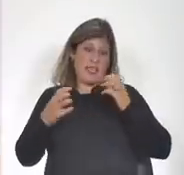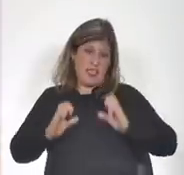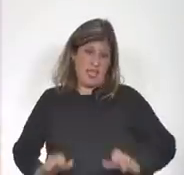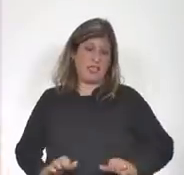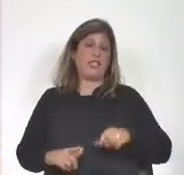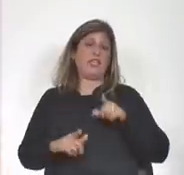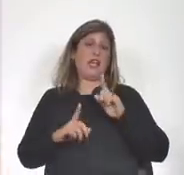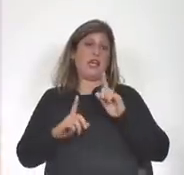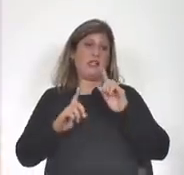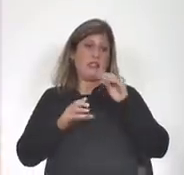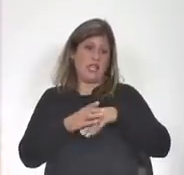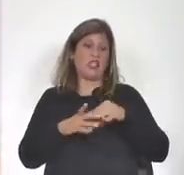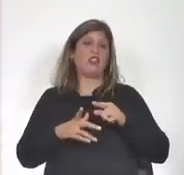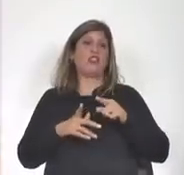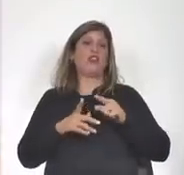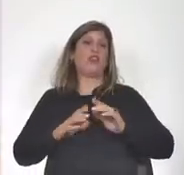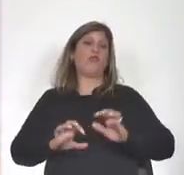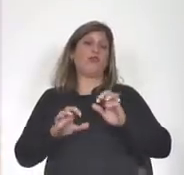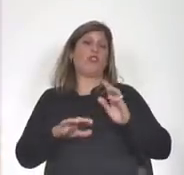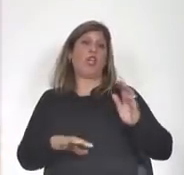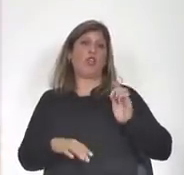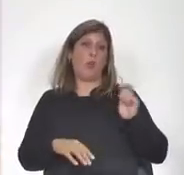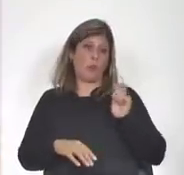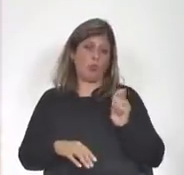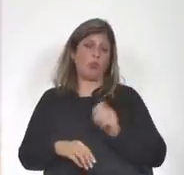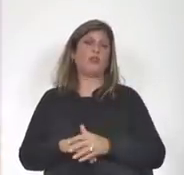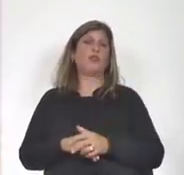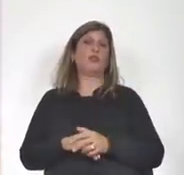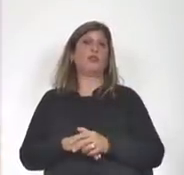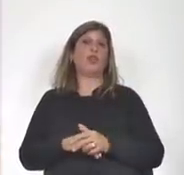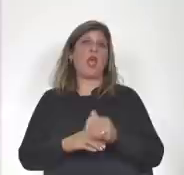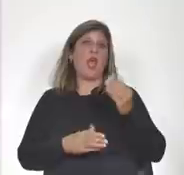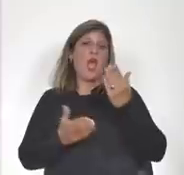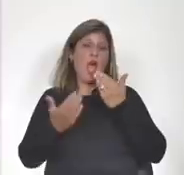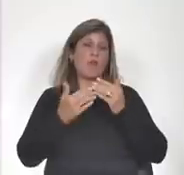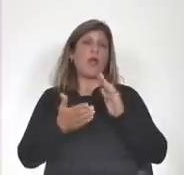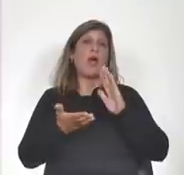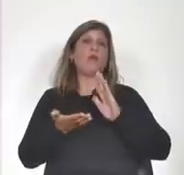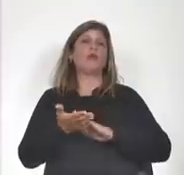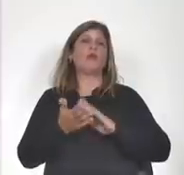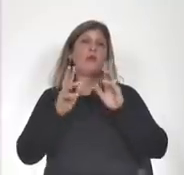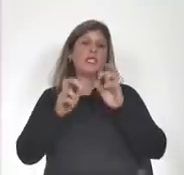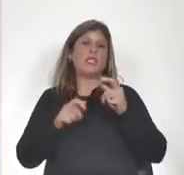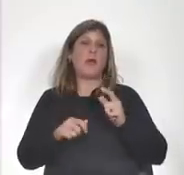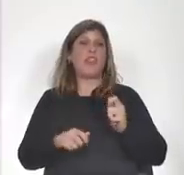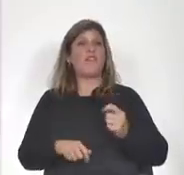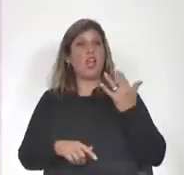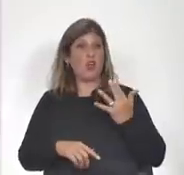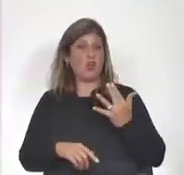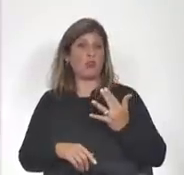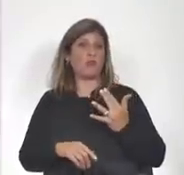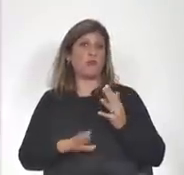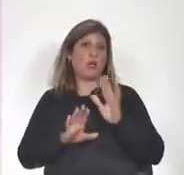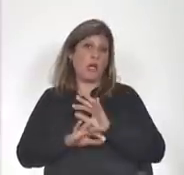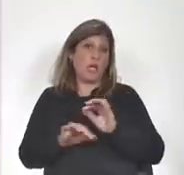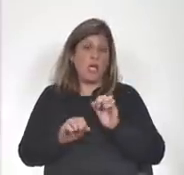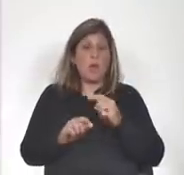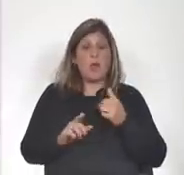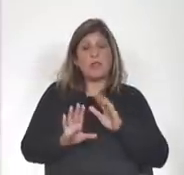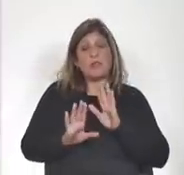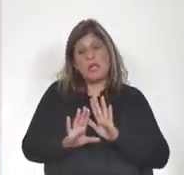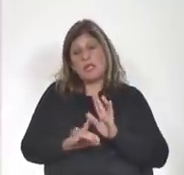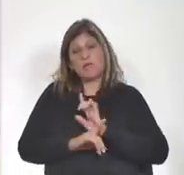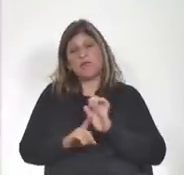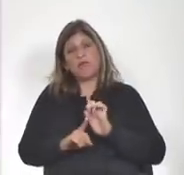pública hablamos obviamente de cuestiones valorativas que pueden ser incluso bastante